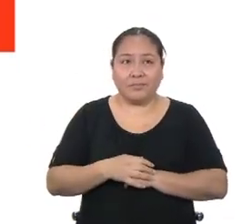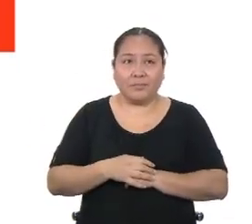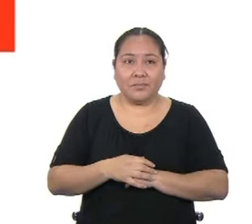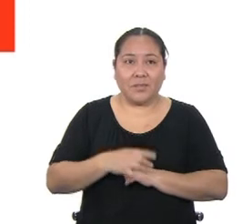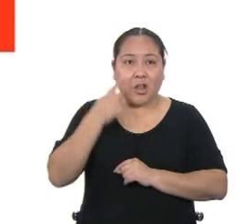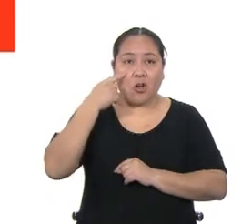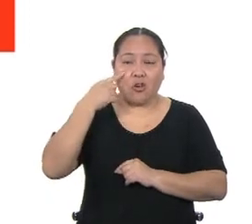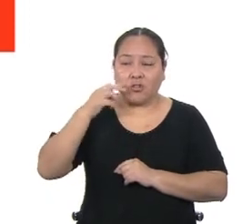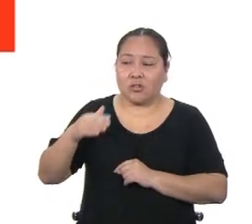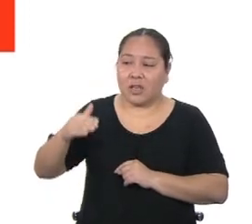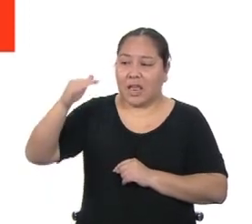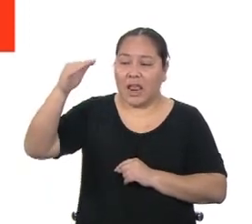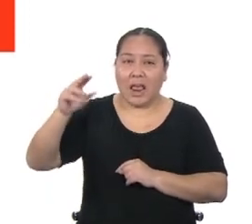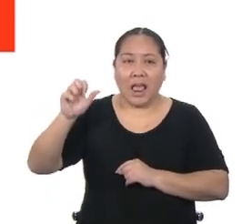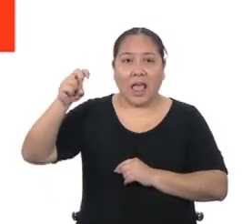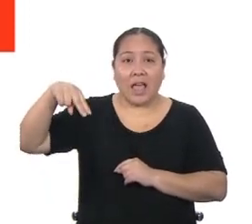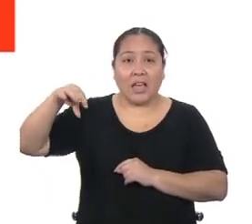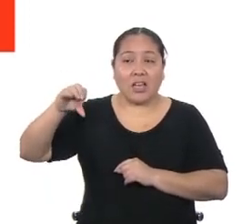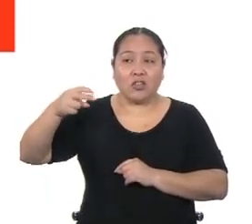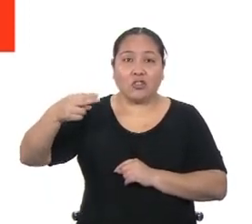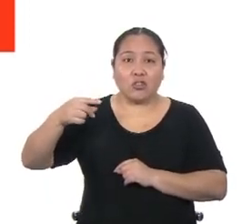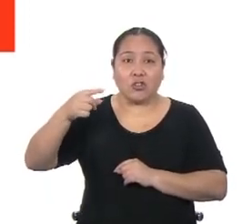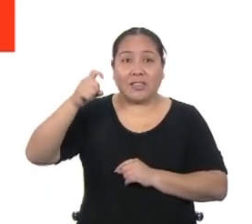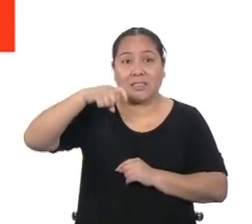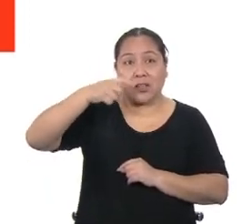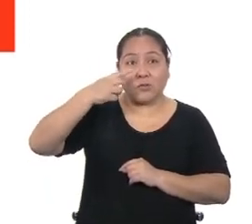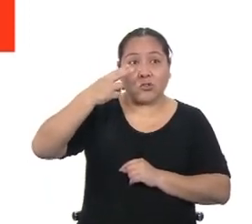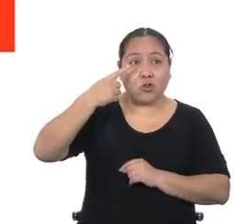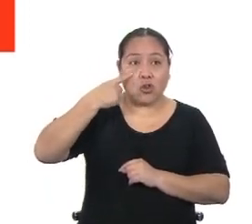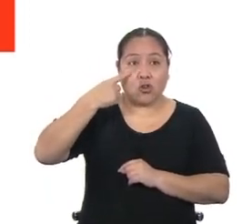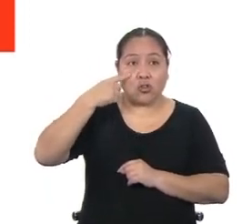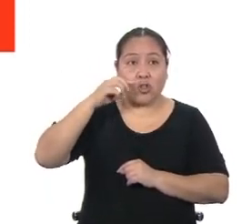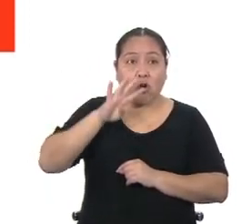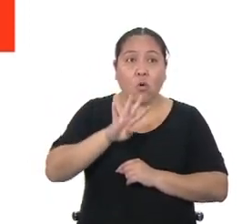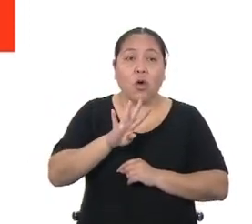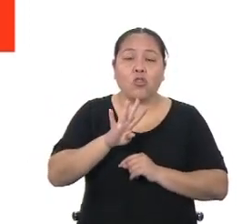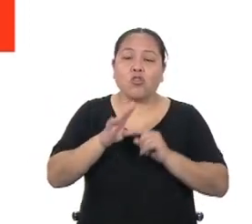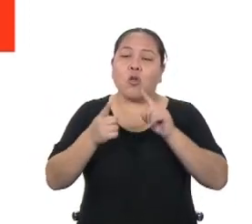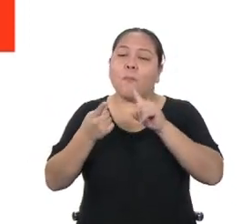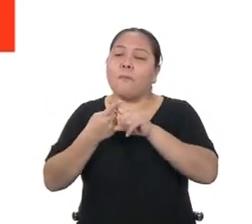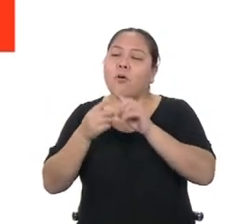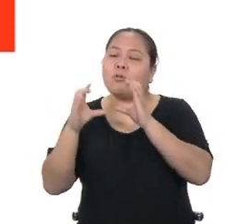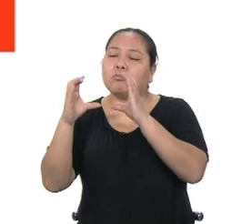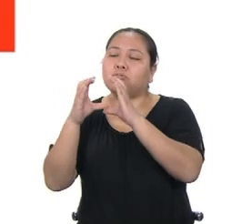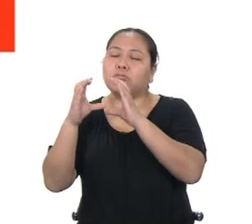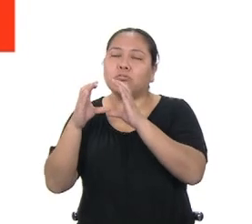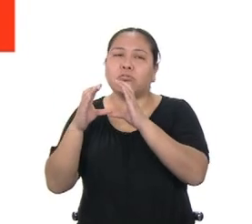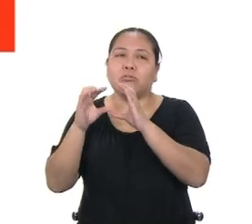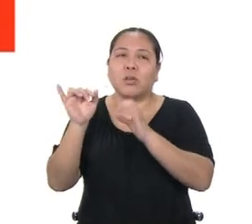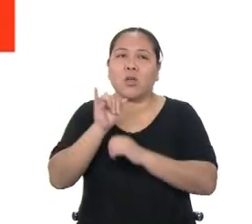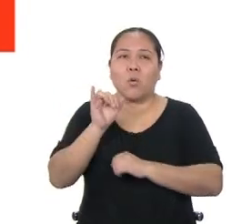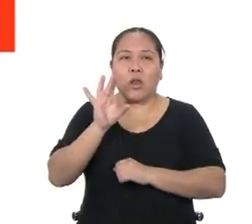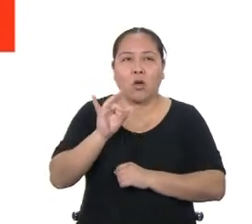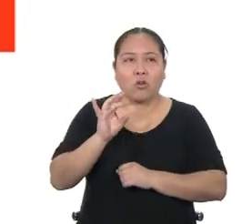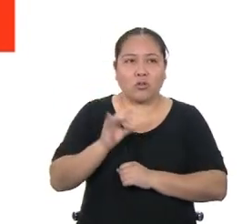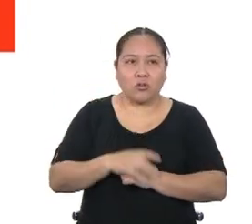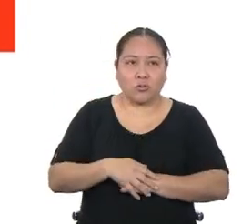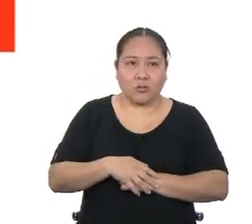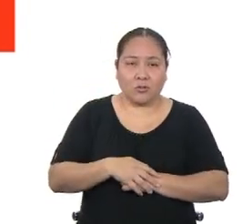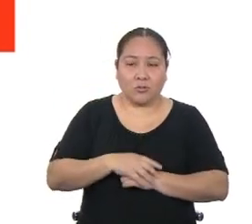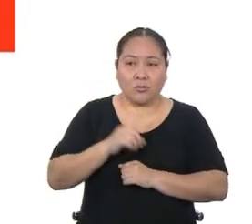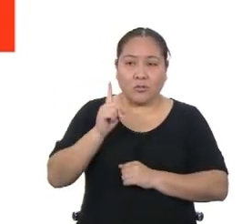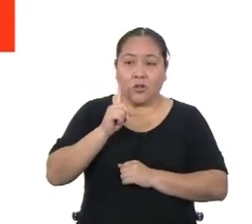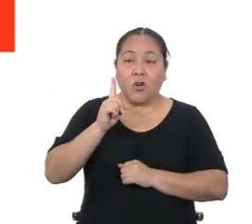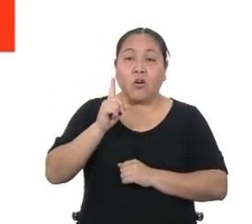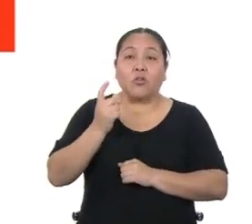el valor del ancho, debemos conocer 4 por qué número es igual a 8. Para averiguarlo, solo debemos